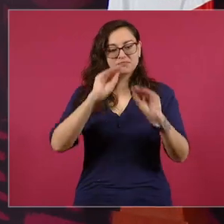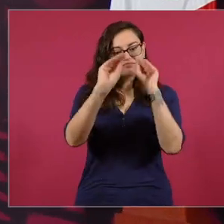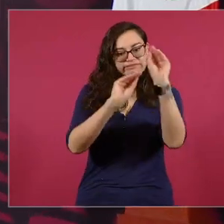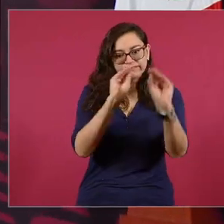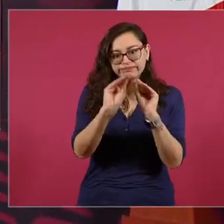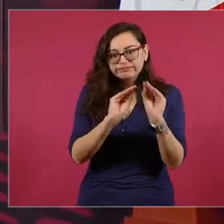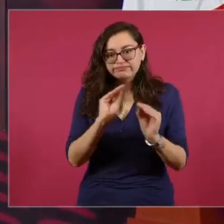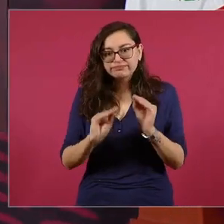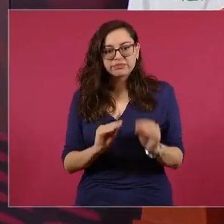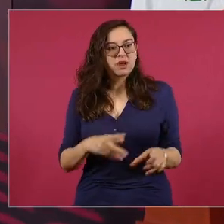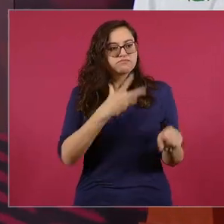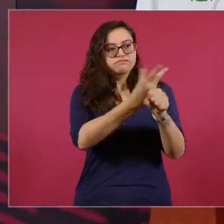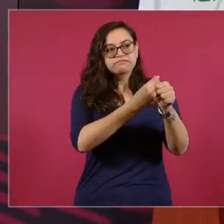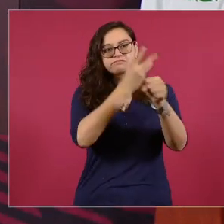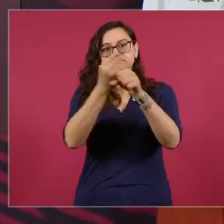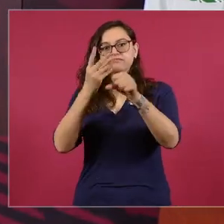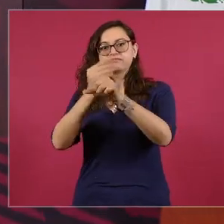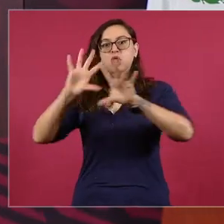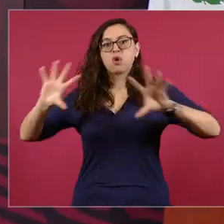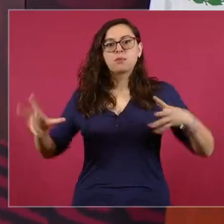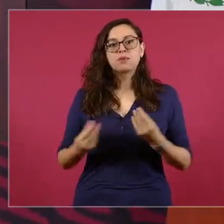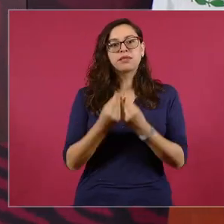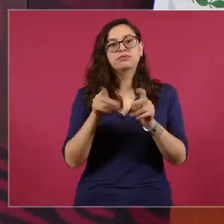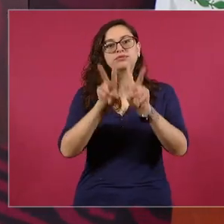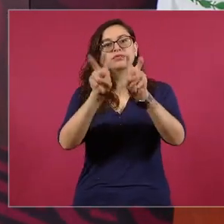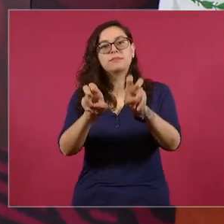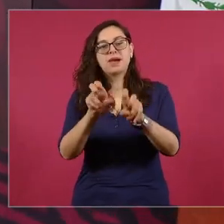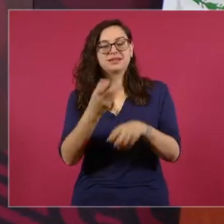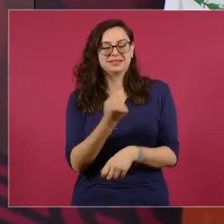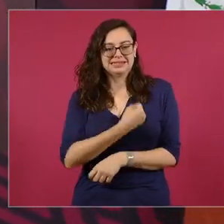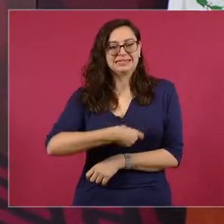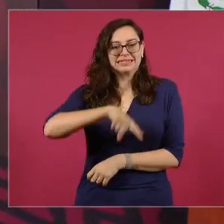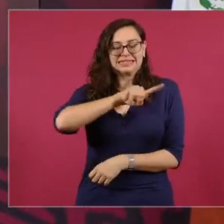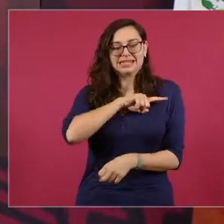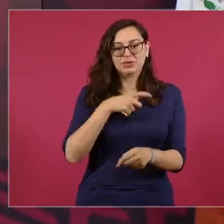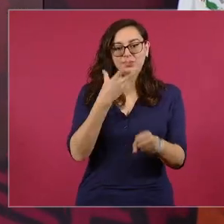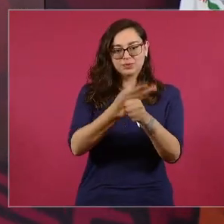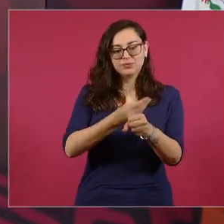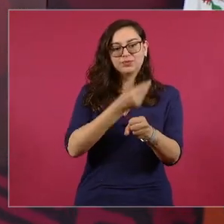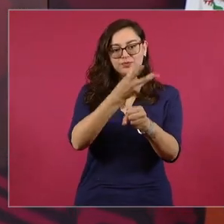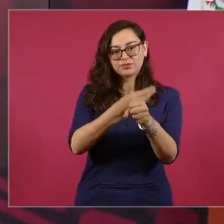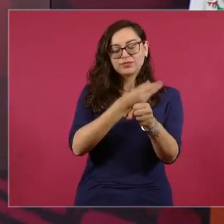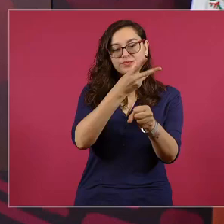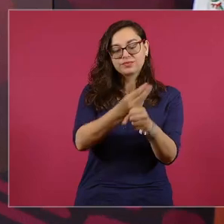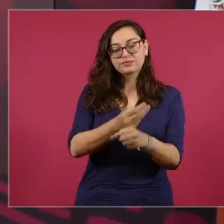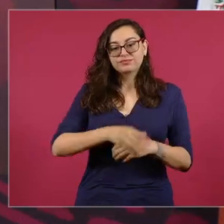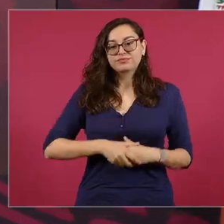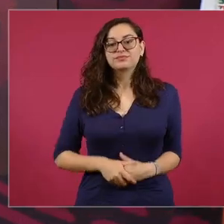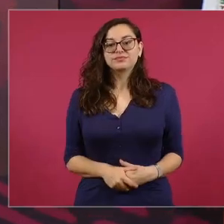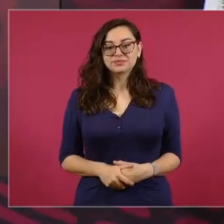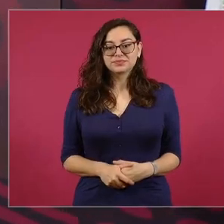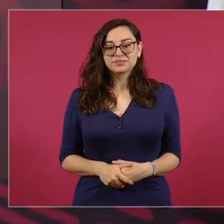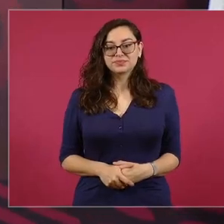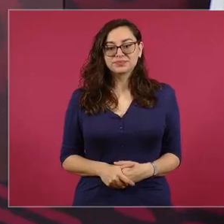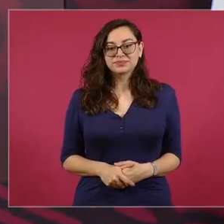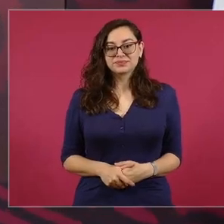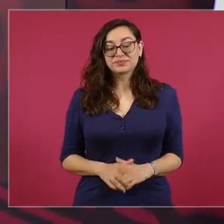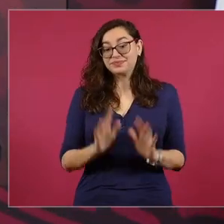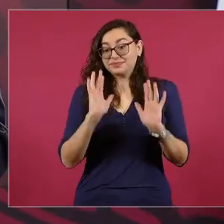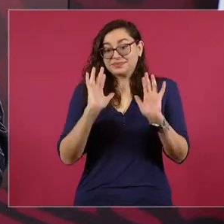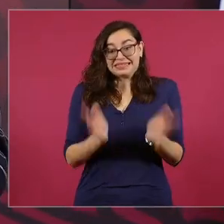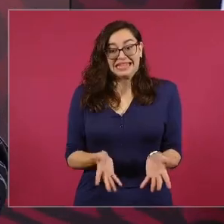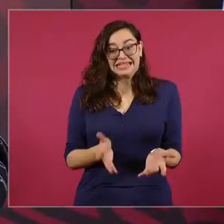implementando. Estamos ya por